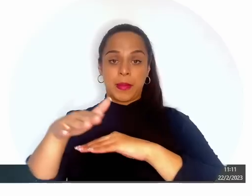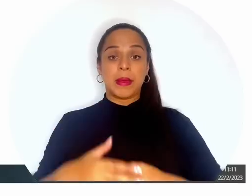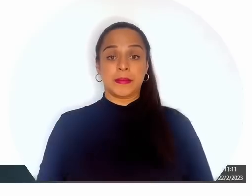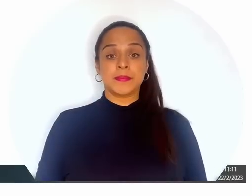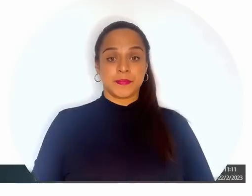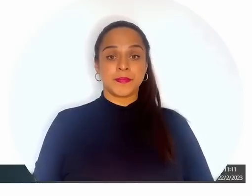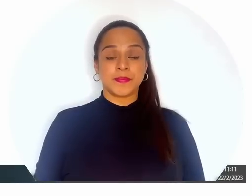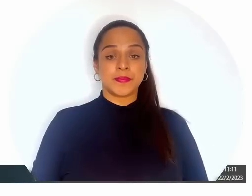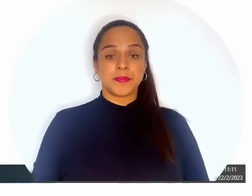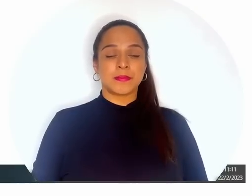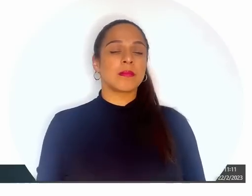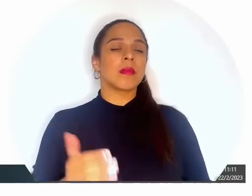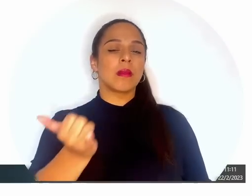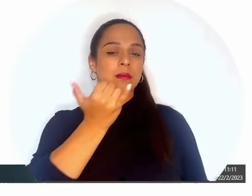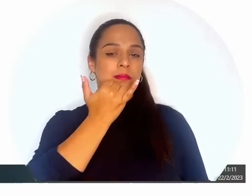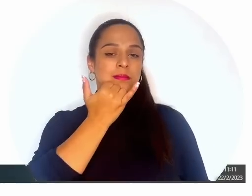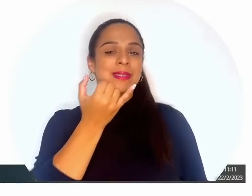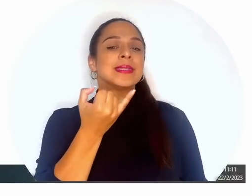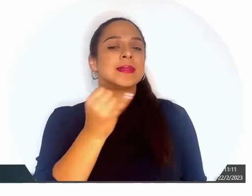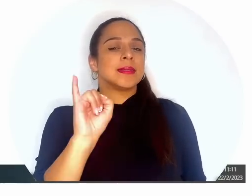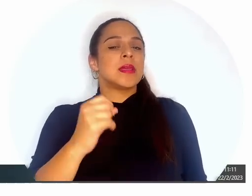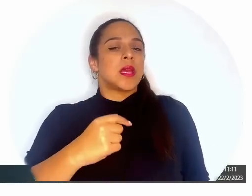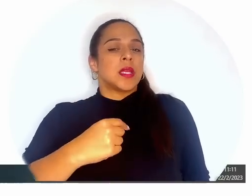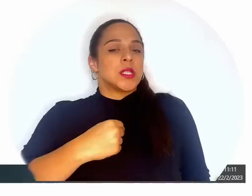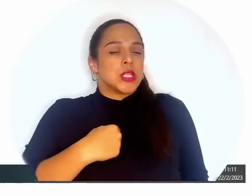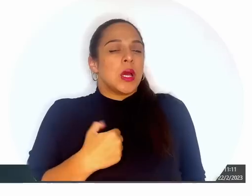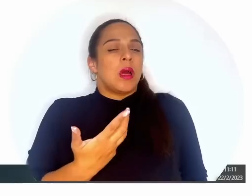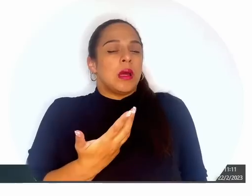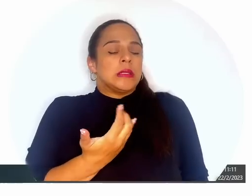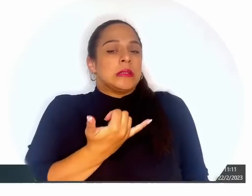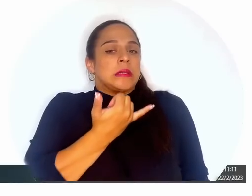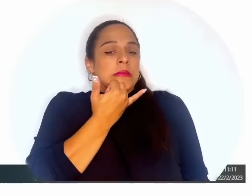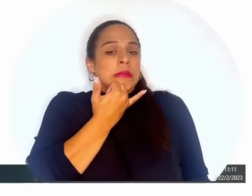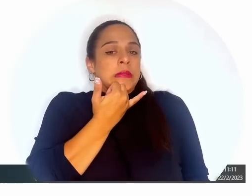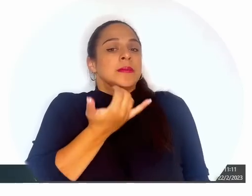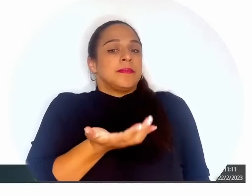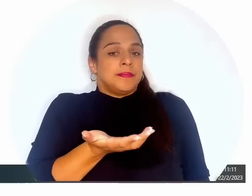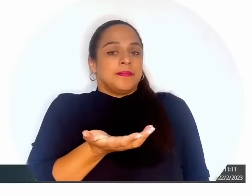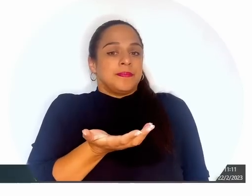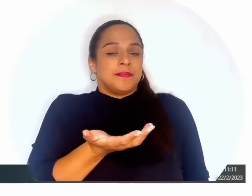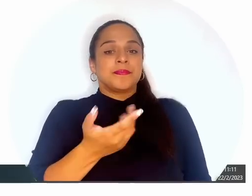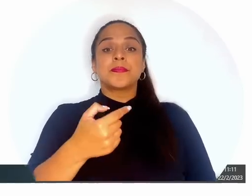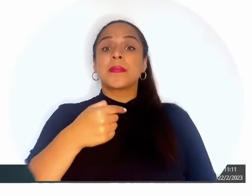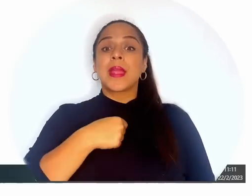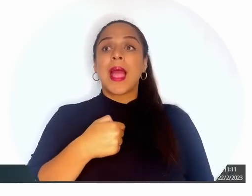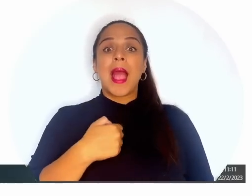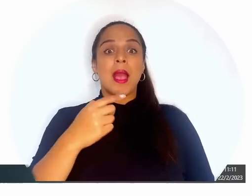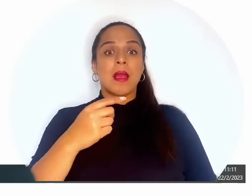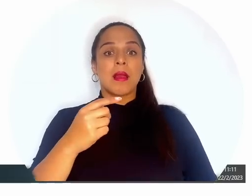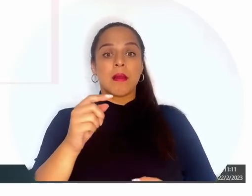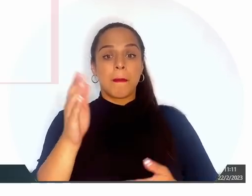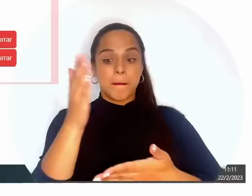¿Qué sucede si me equivoco? ¿Qué sucede si subo un archivo malo? Bueno, tenemos la parte de ver cargas realizadas.